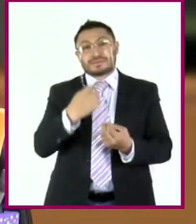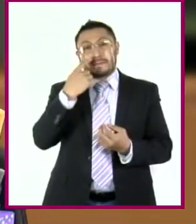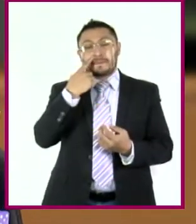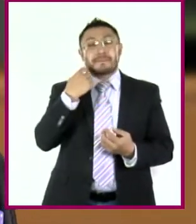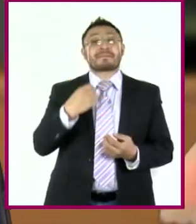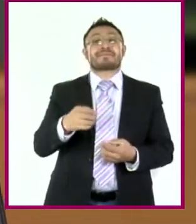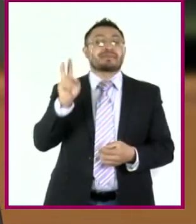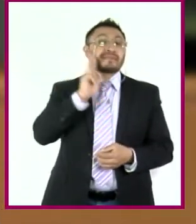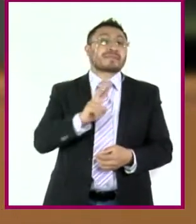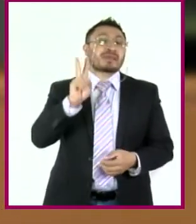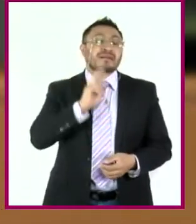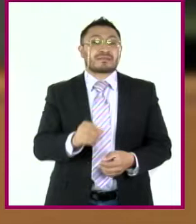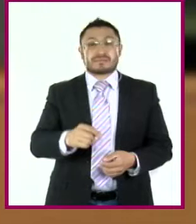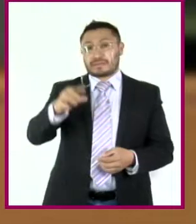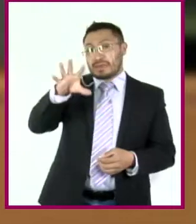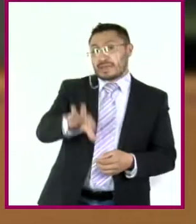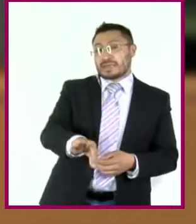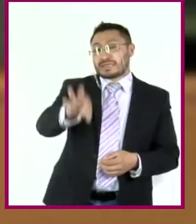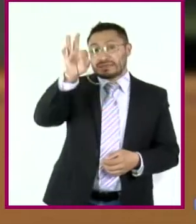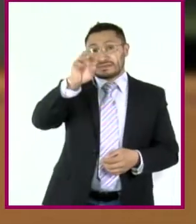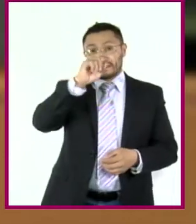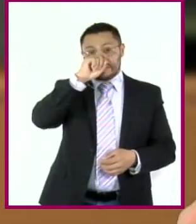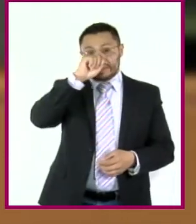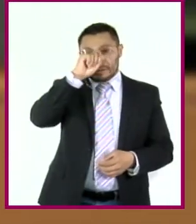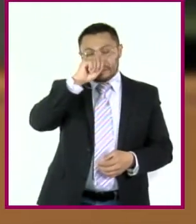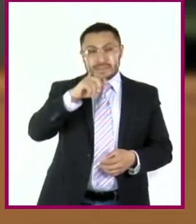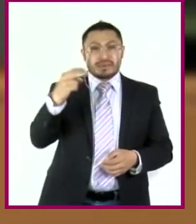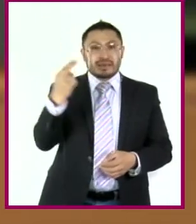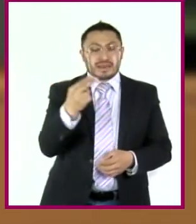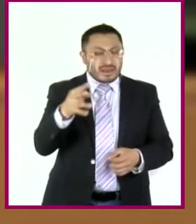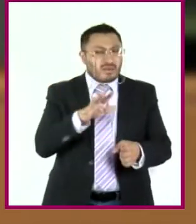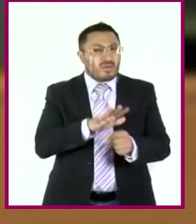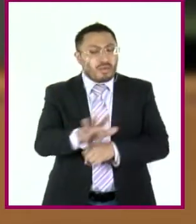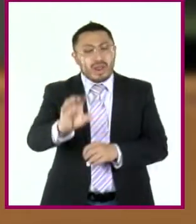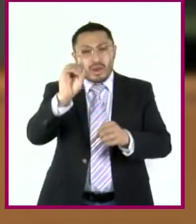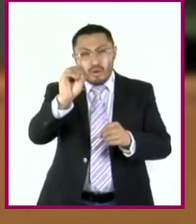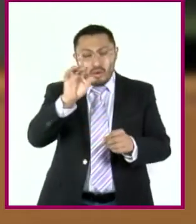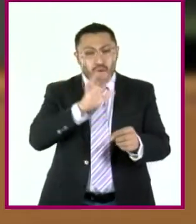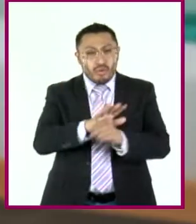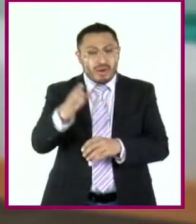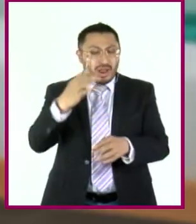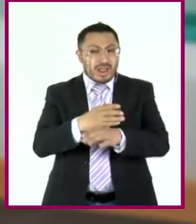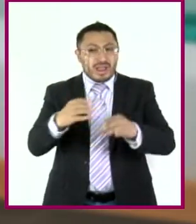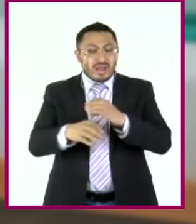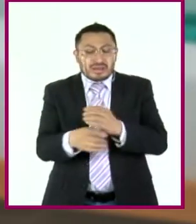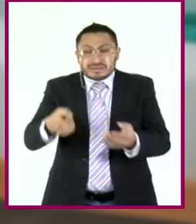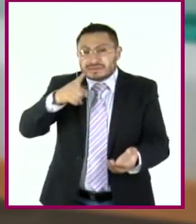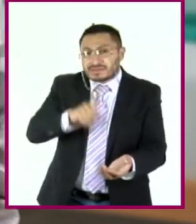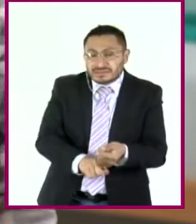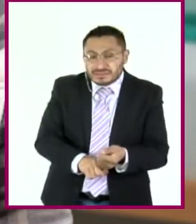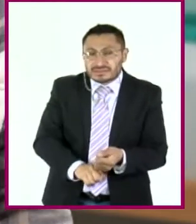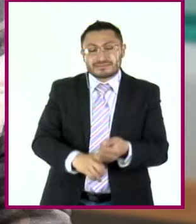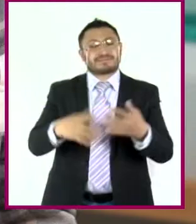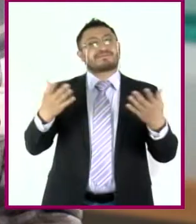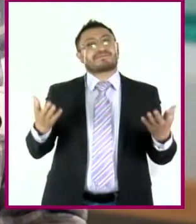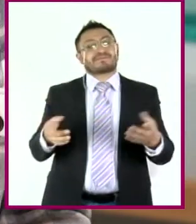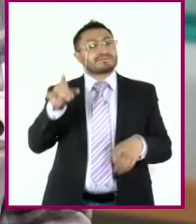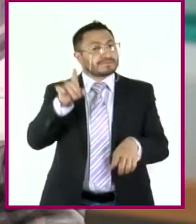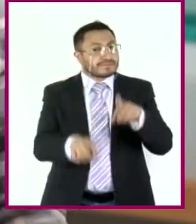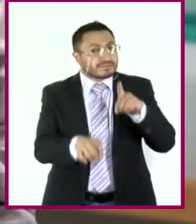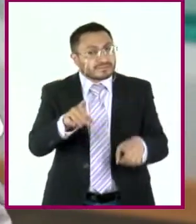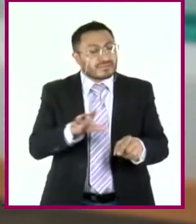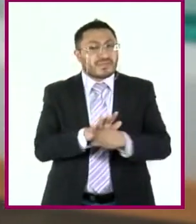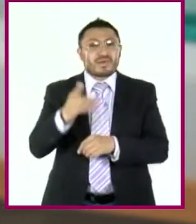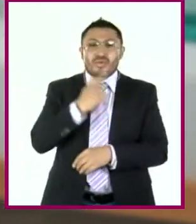A ver, primero, para elegir, ¿qué necesitamos o qué factores se involucran? Pues depende de lo que nos